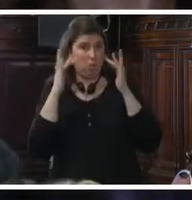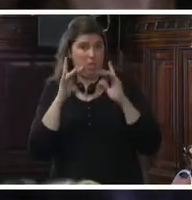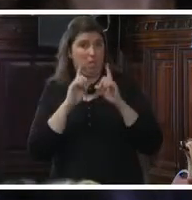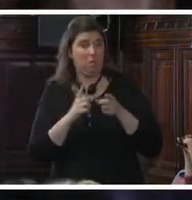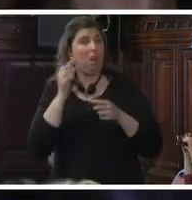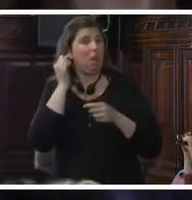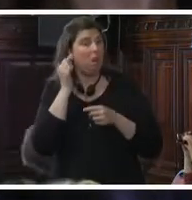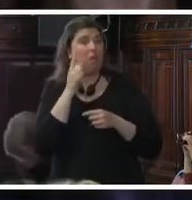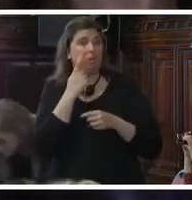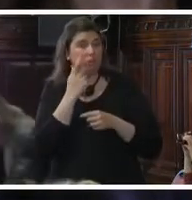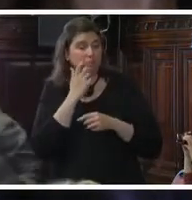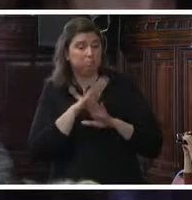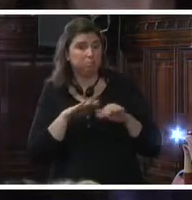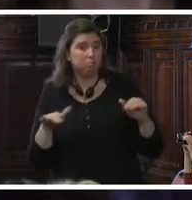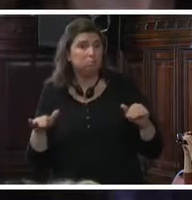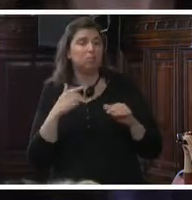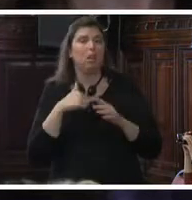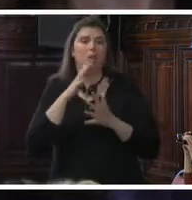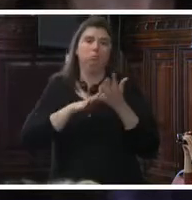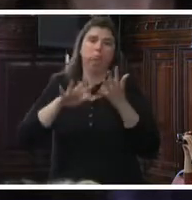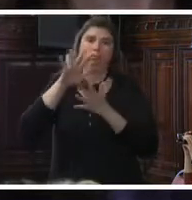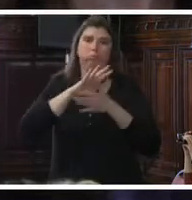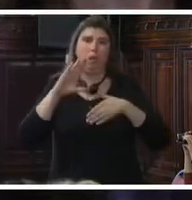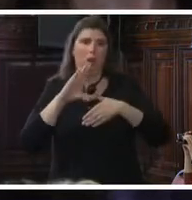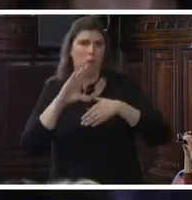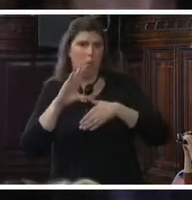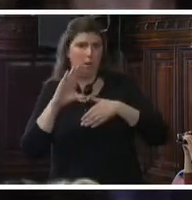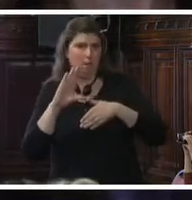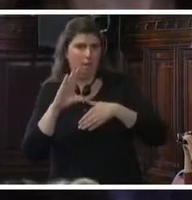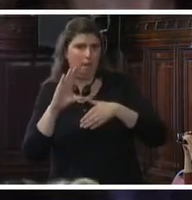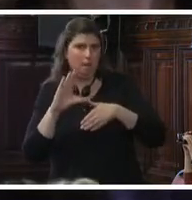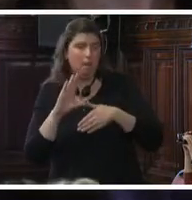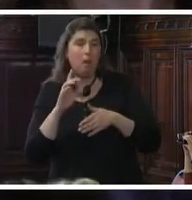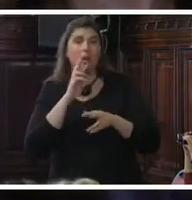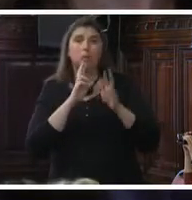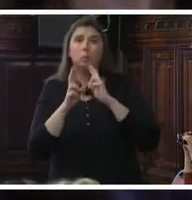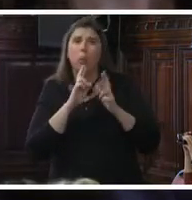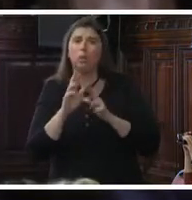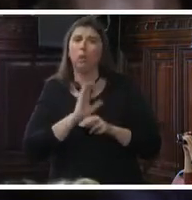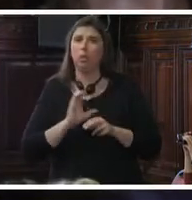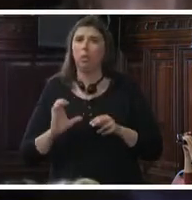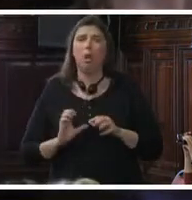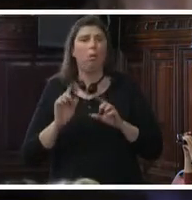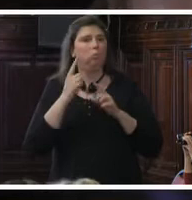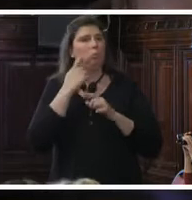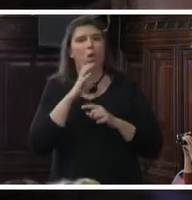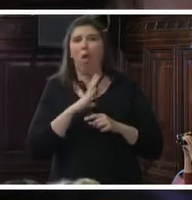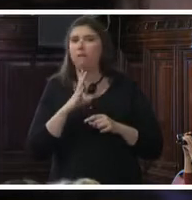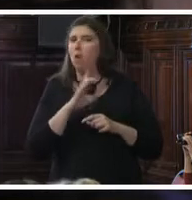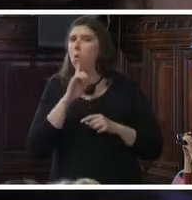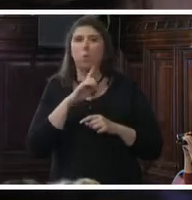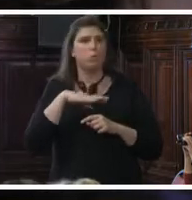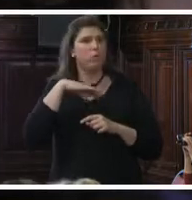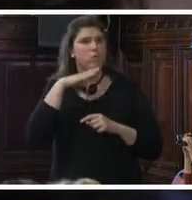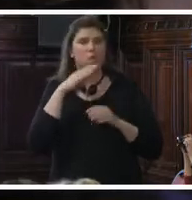forman parte del panorama general en la región latinoamericana, en donde la respuesta de los Estados sigue siendo insuficiente y en donde no